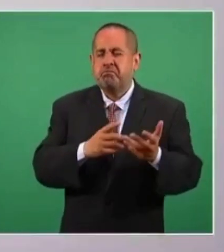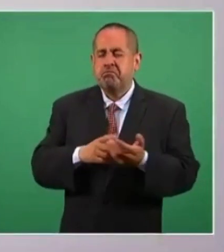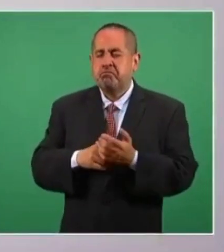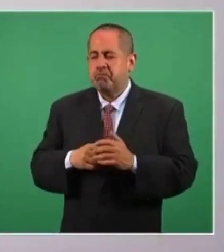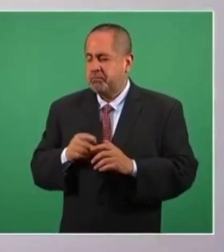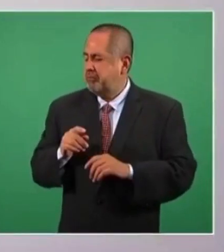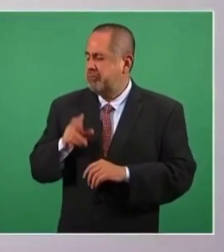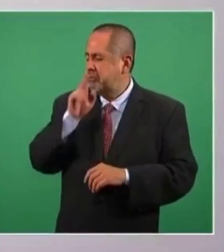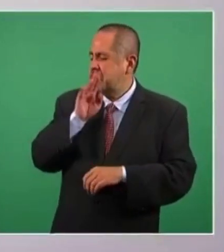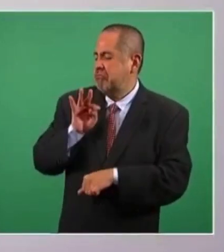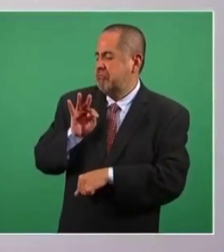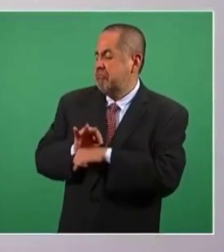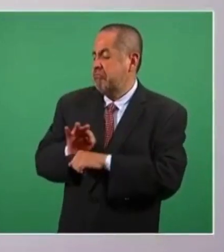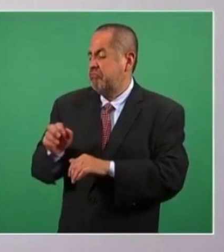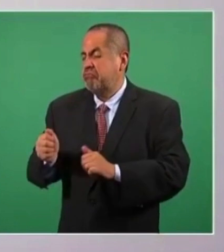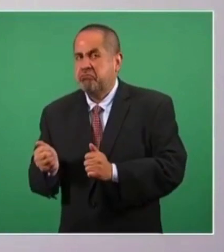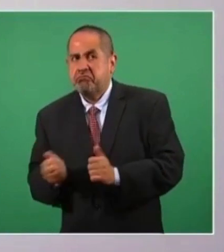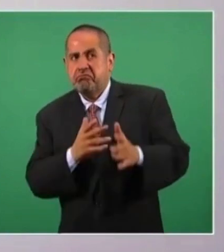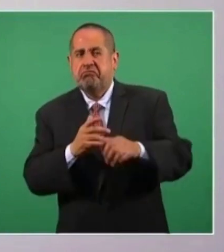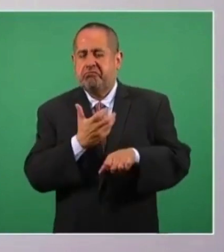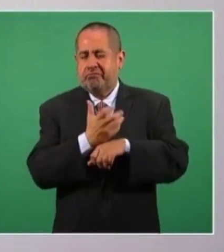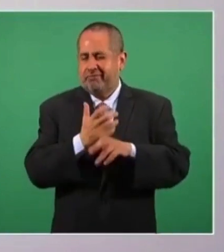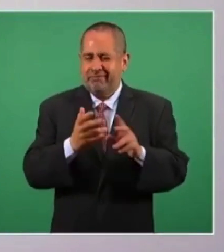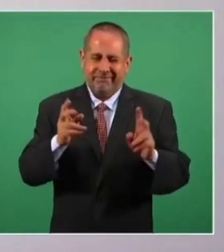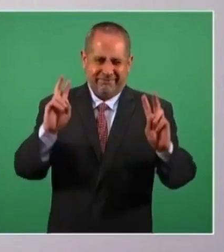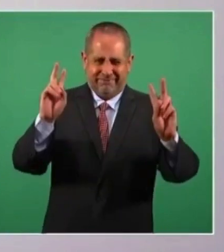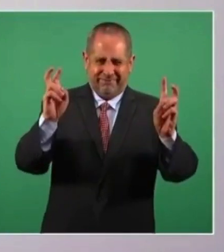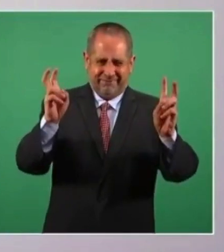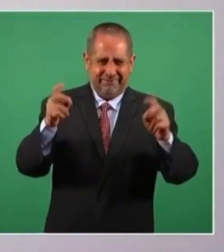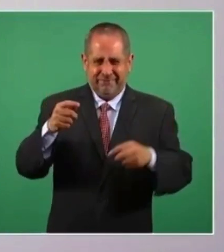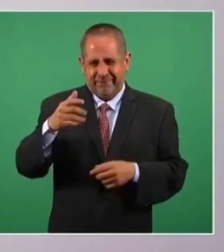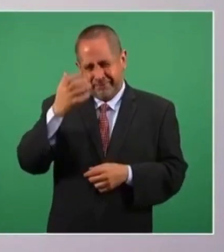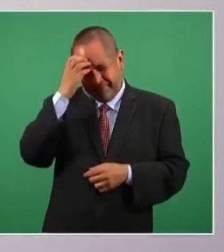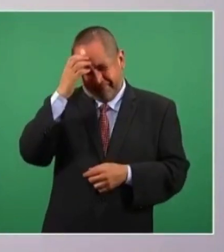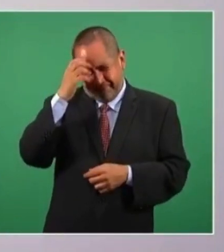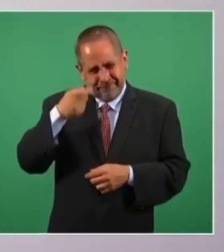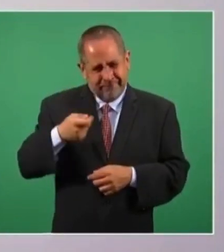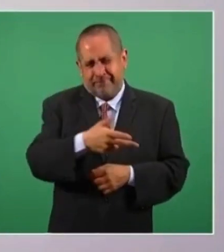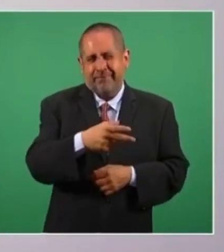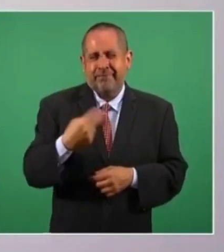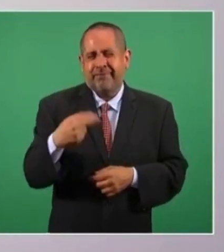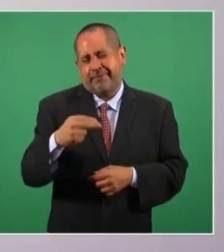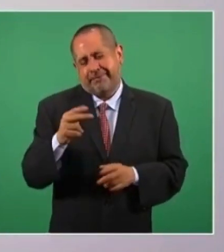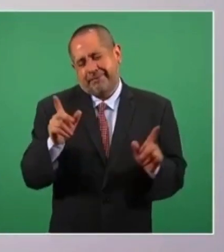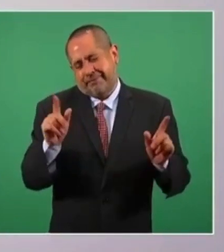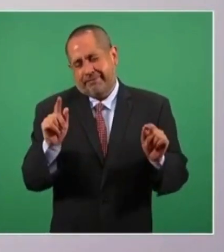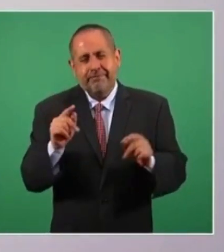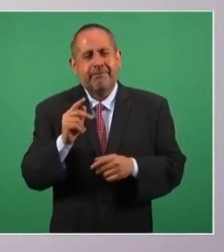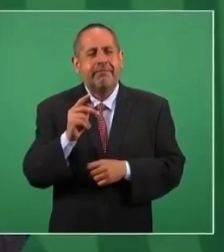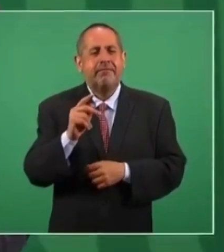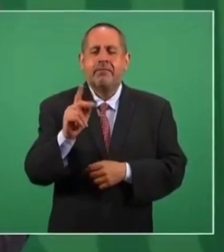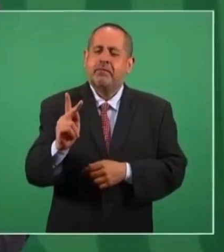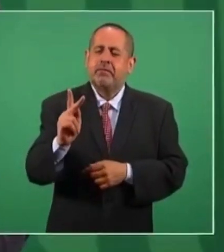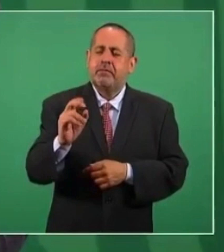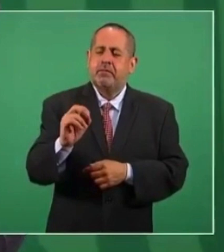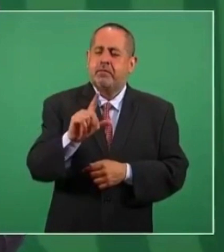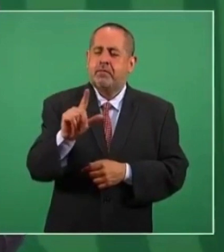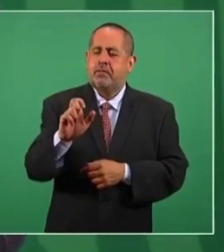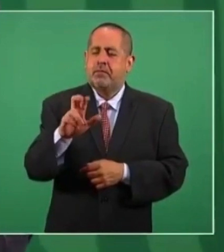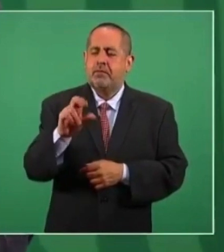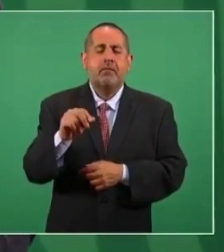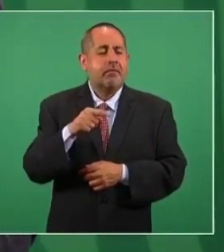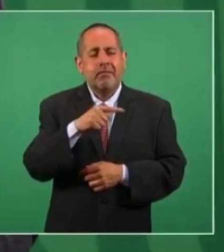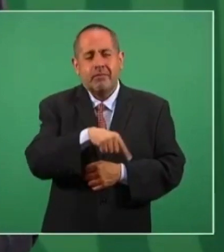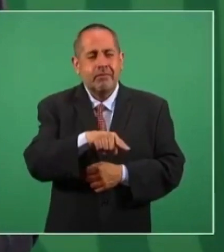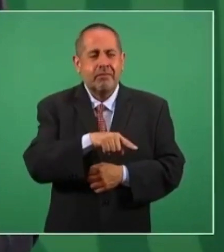coloquialmente polleros, engañan